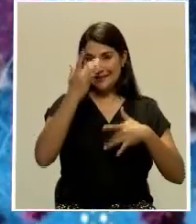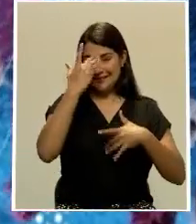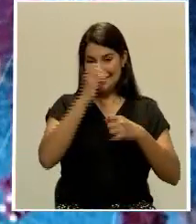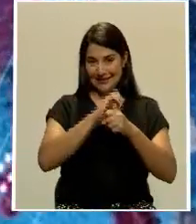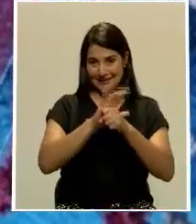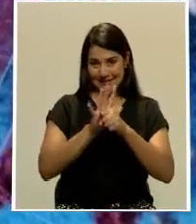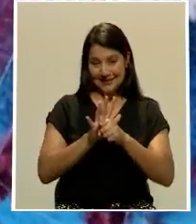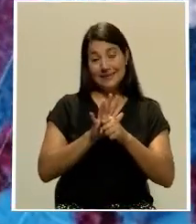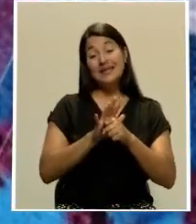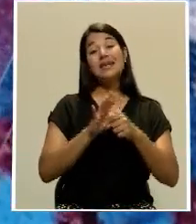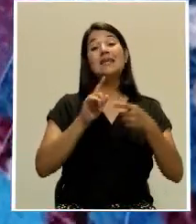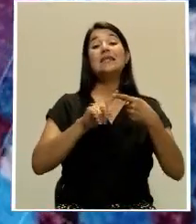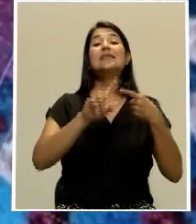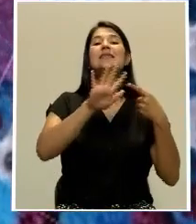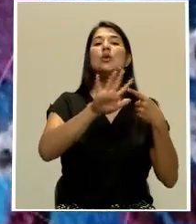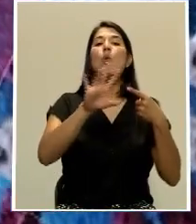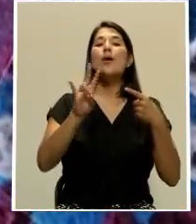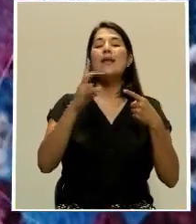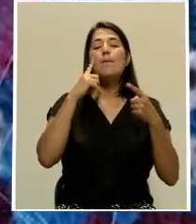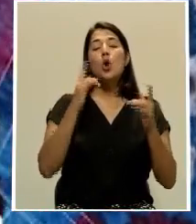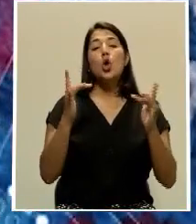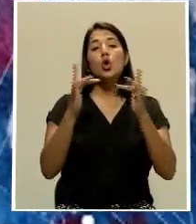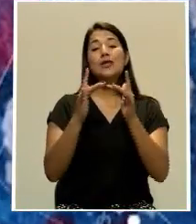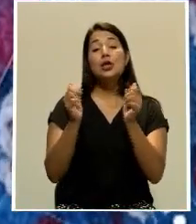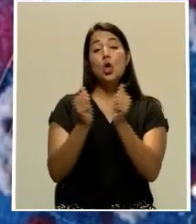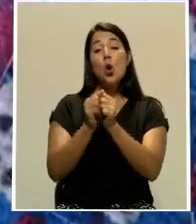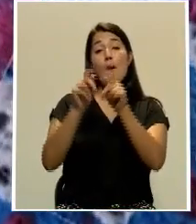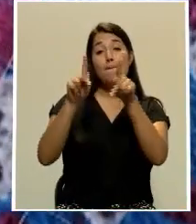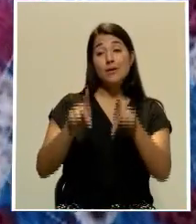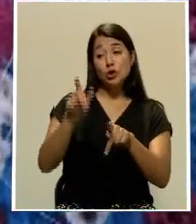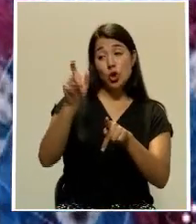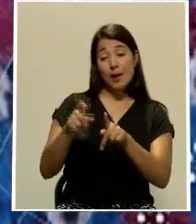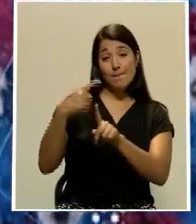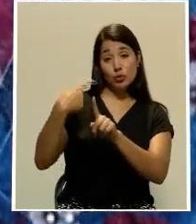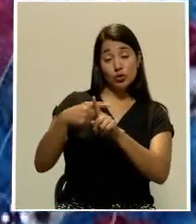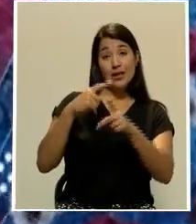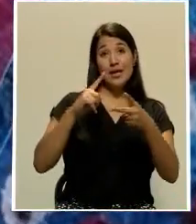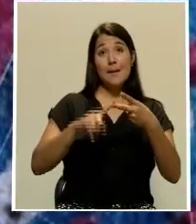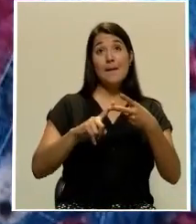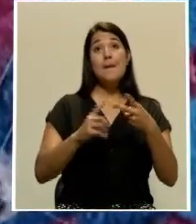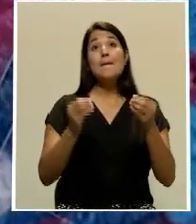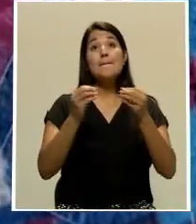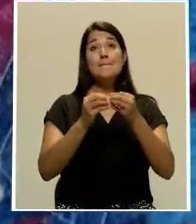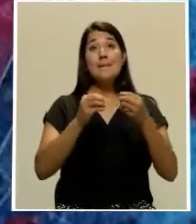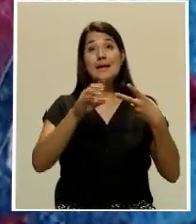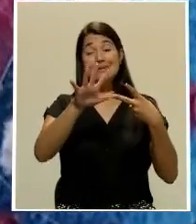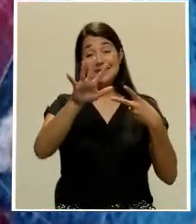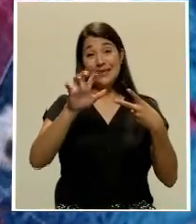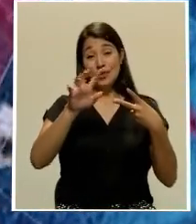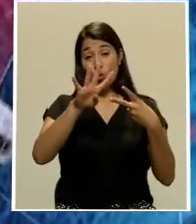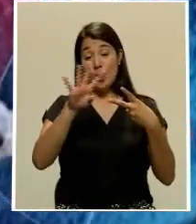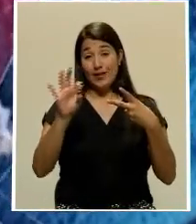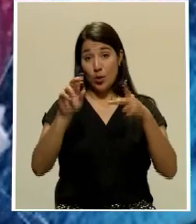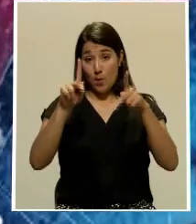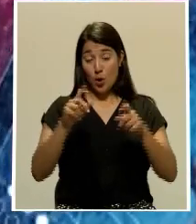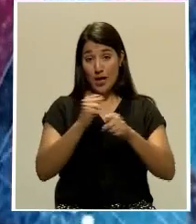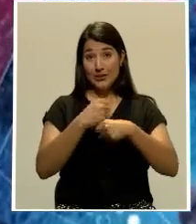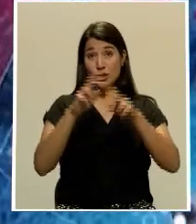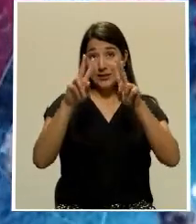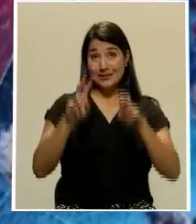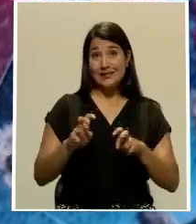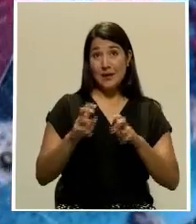son por nexo epidemiológico y 492 por laboratorio, para un total de 25.057 casos